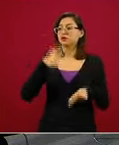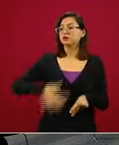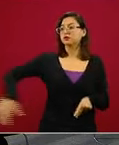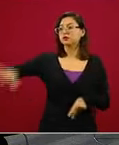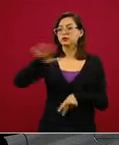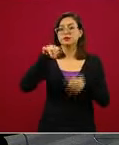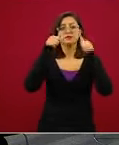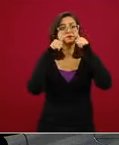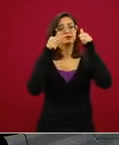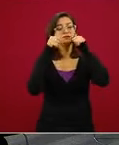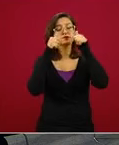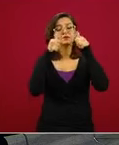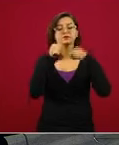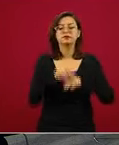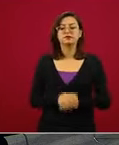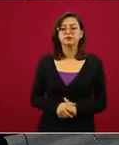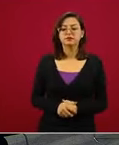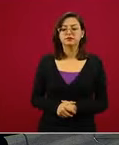en redes sociales.